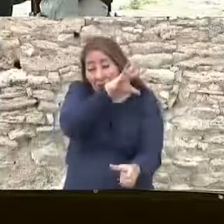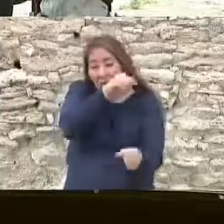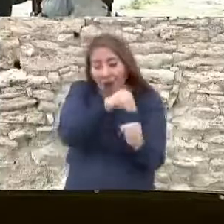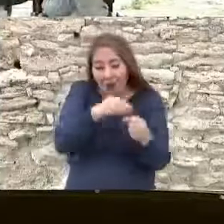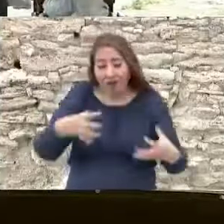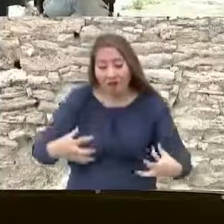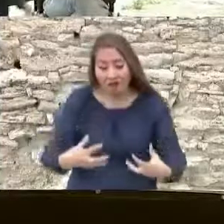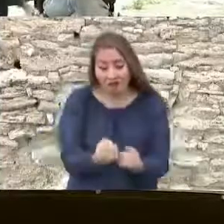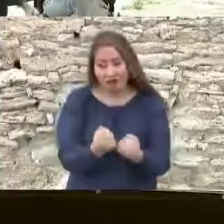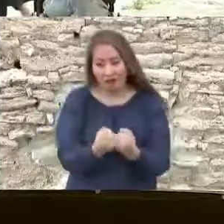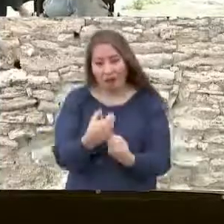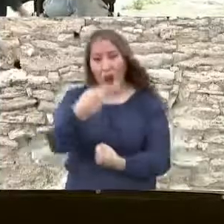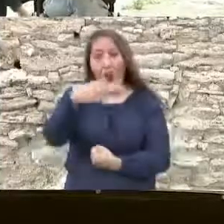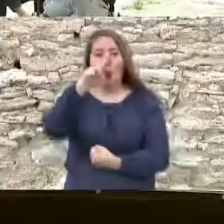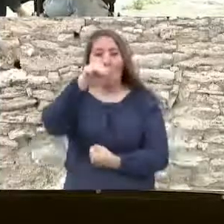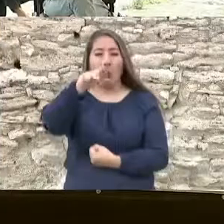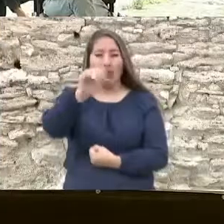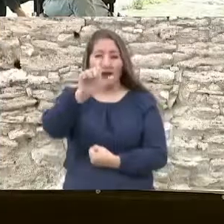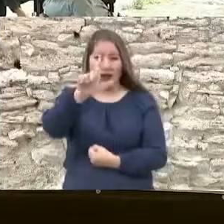Recuperación de Humedales.